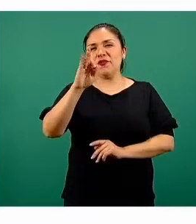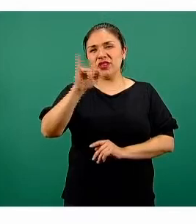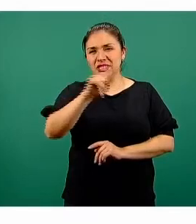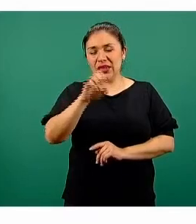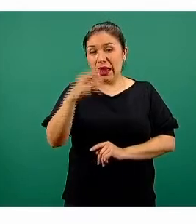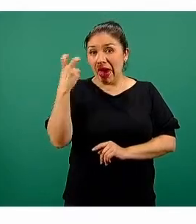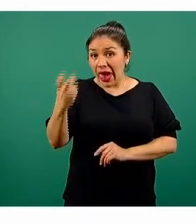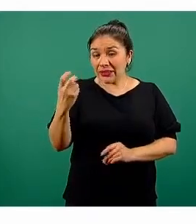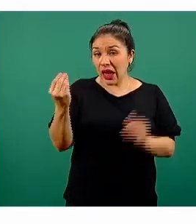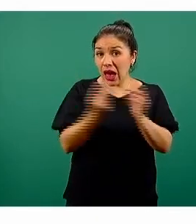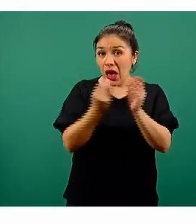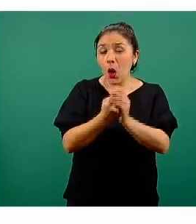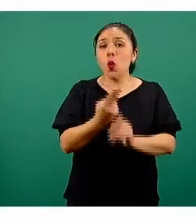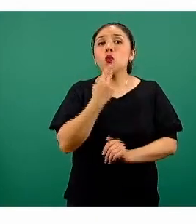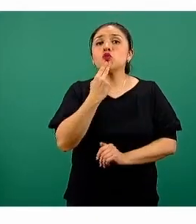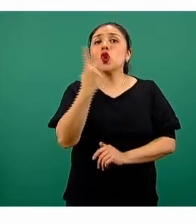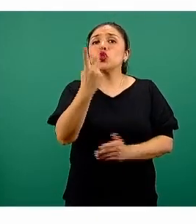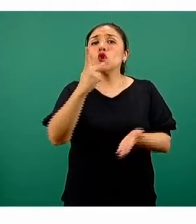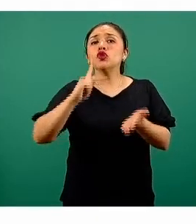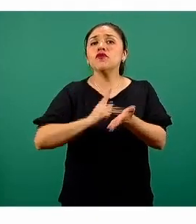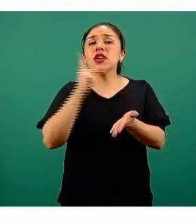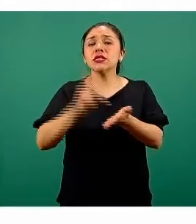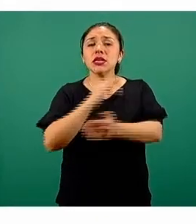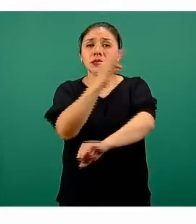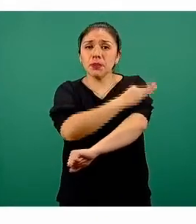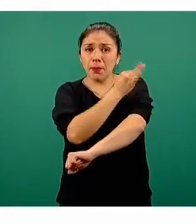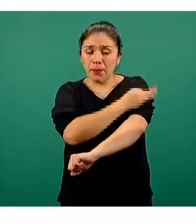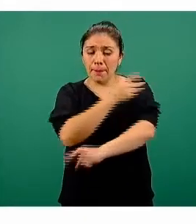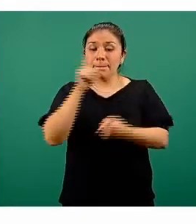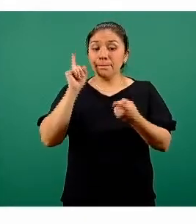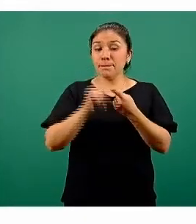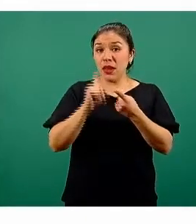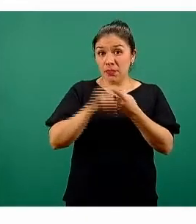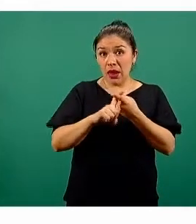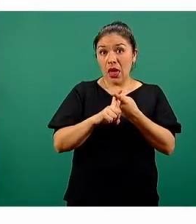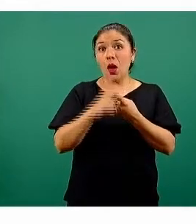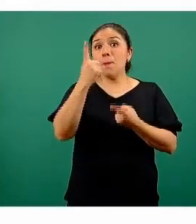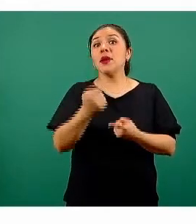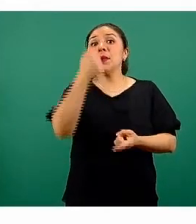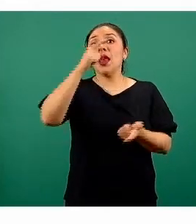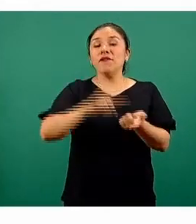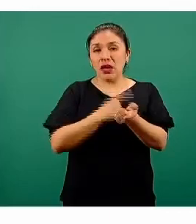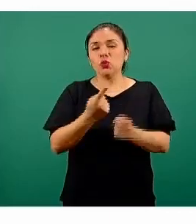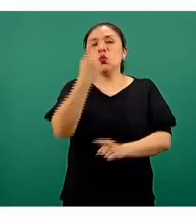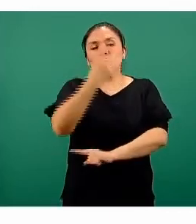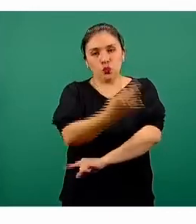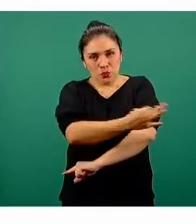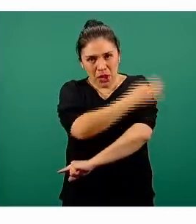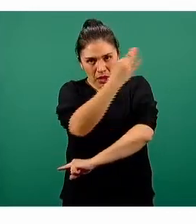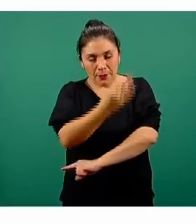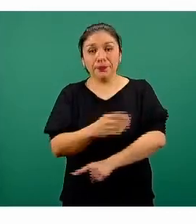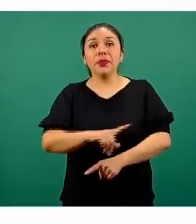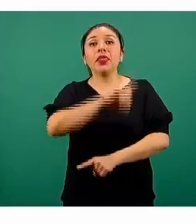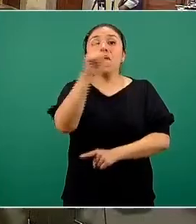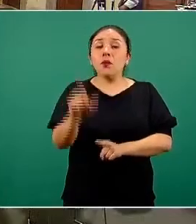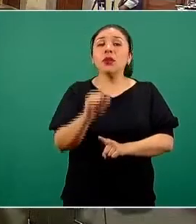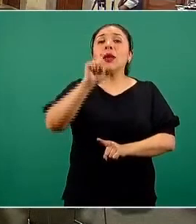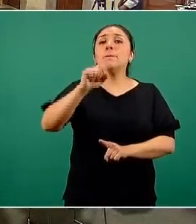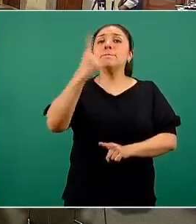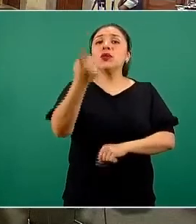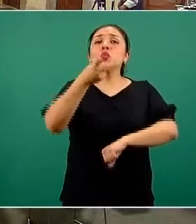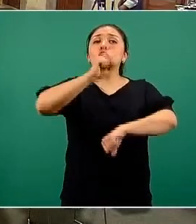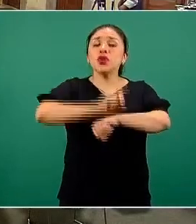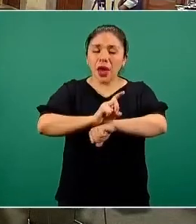esta vacuna se utiliza en dos dosis. La primera se pone la vacuna inicial y 21 días después